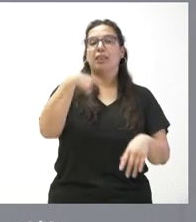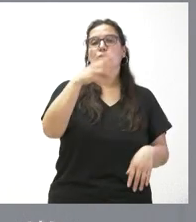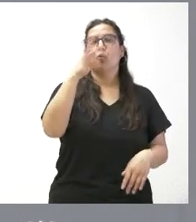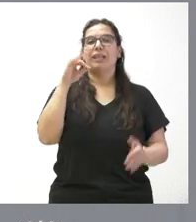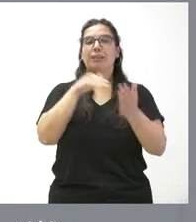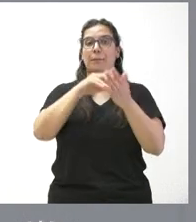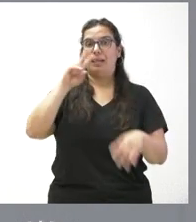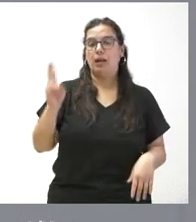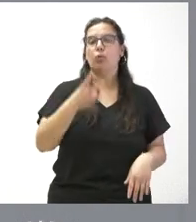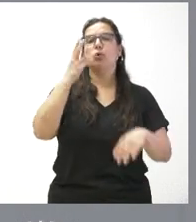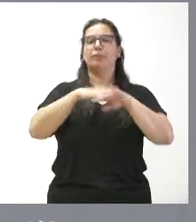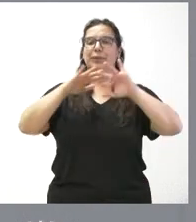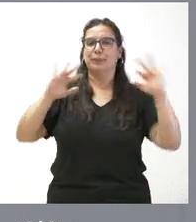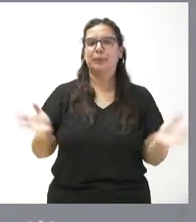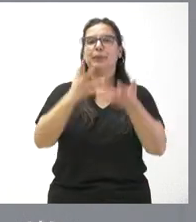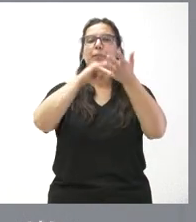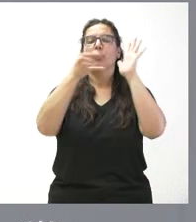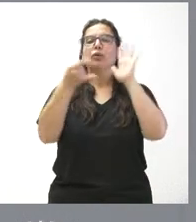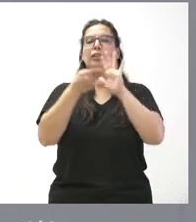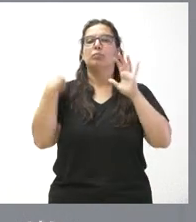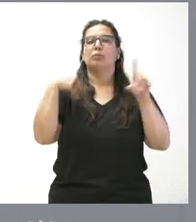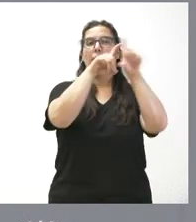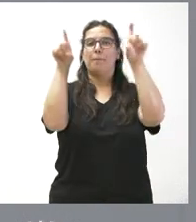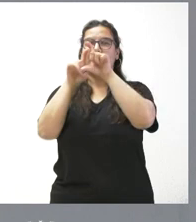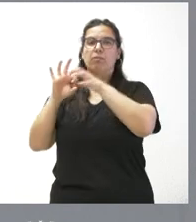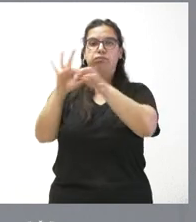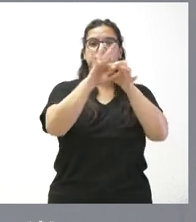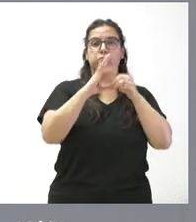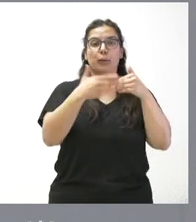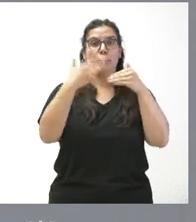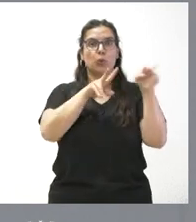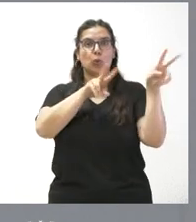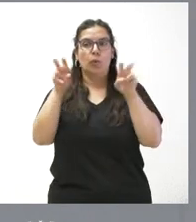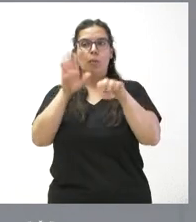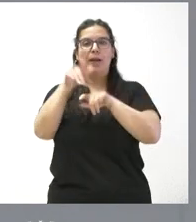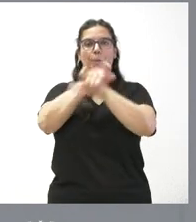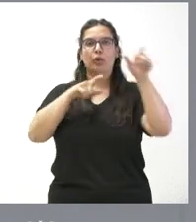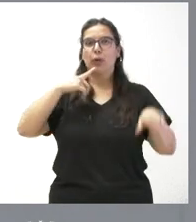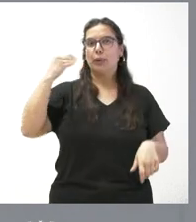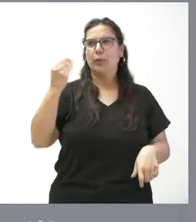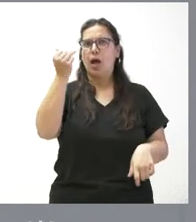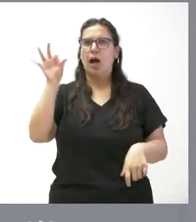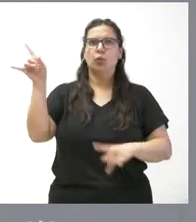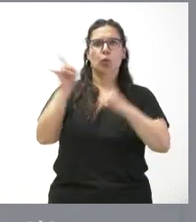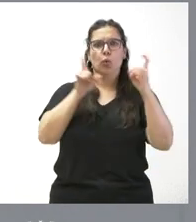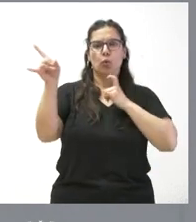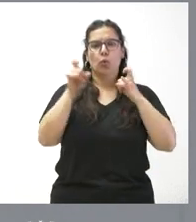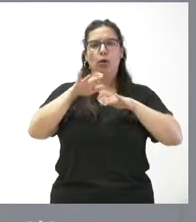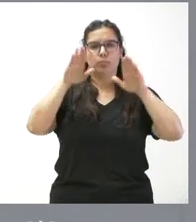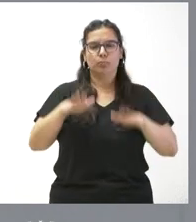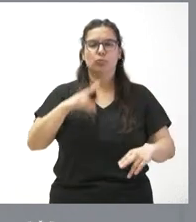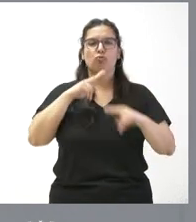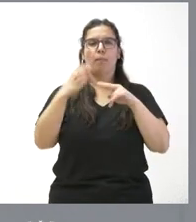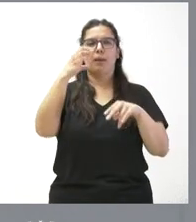para impulsar proyectos de agrupaciones empresariales innovadoras que retengan el talento y generen riqueza, los llamados clusters.